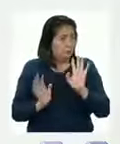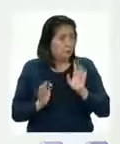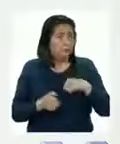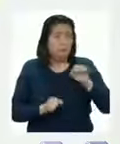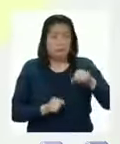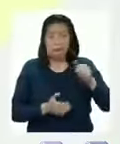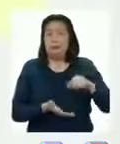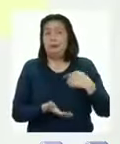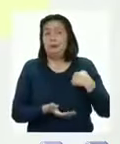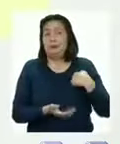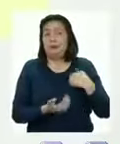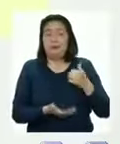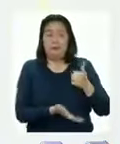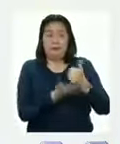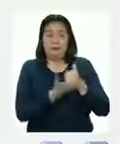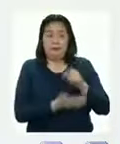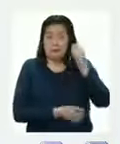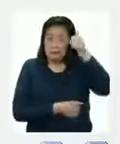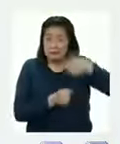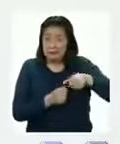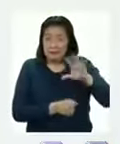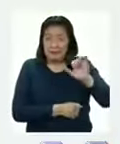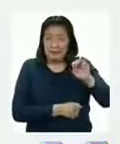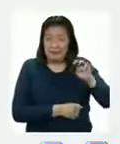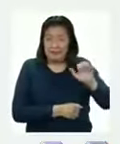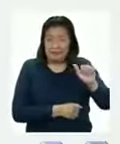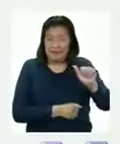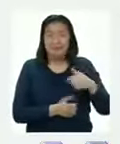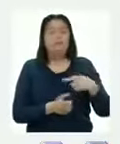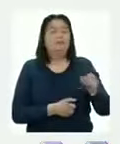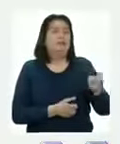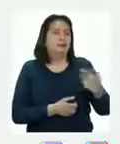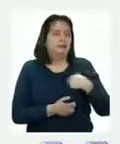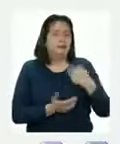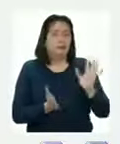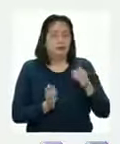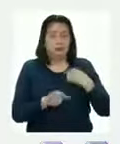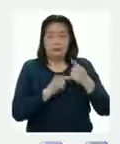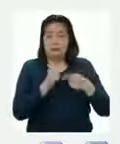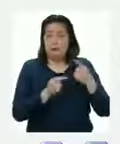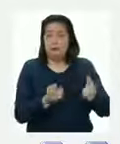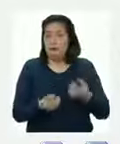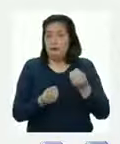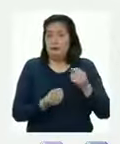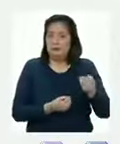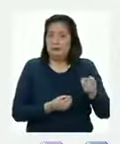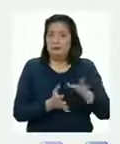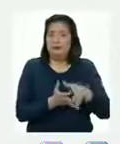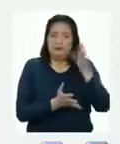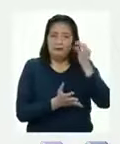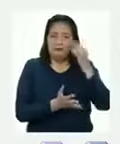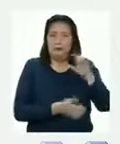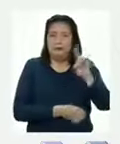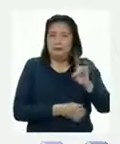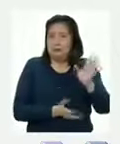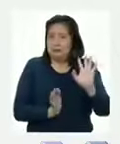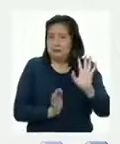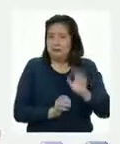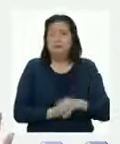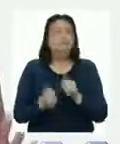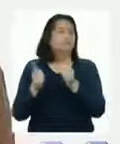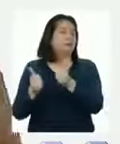que tendré ayuda ¿Recuerdan a Camila? Por supuesto ¿Qué les parece si les narro cómo fue que ella fue aprendiendo a usarlos?